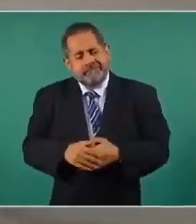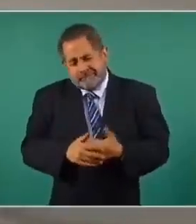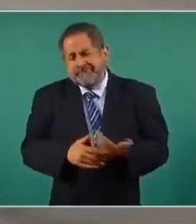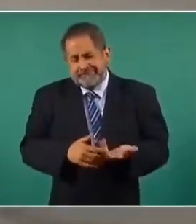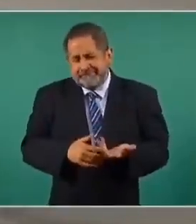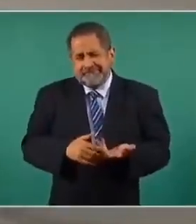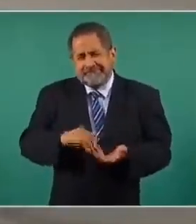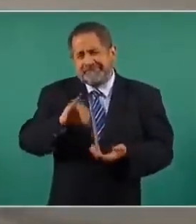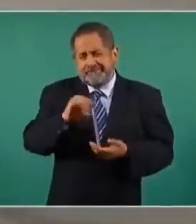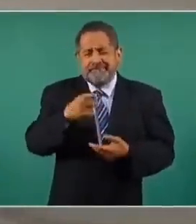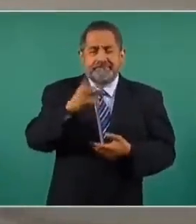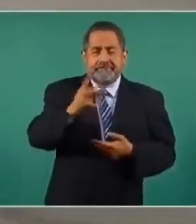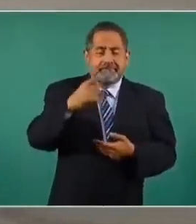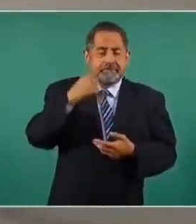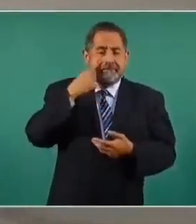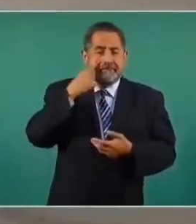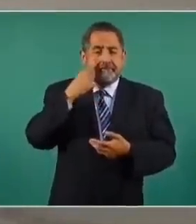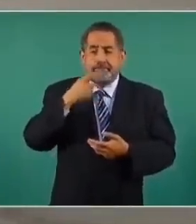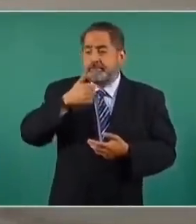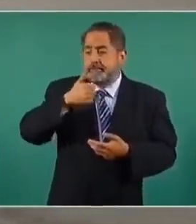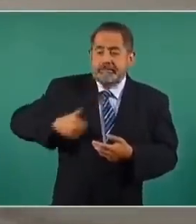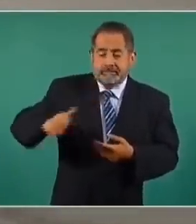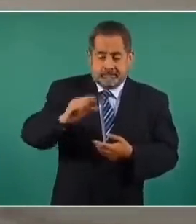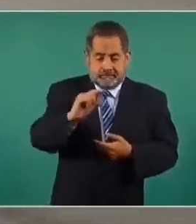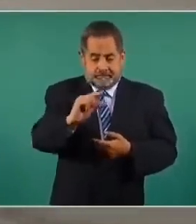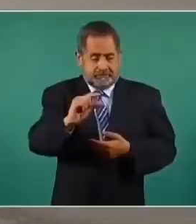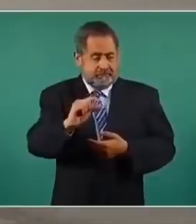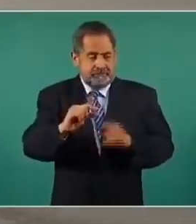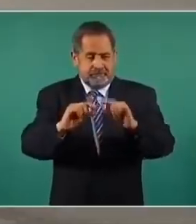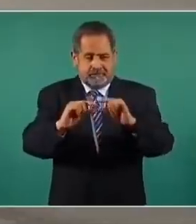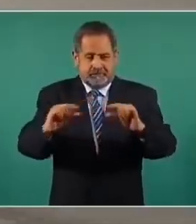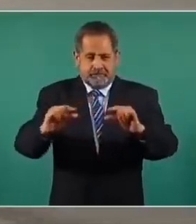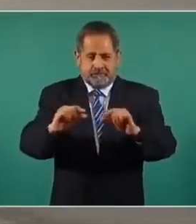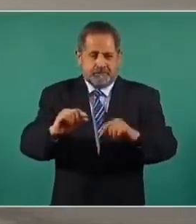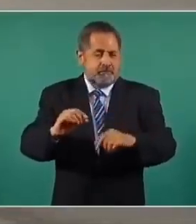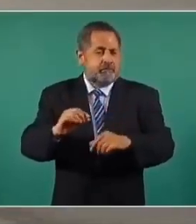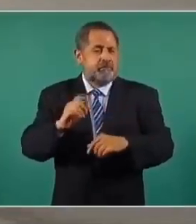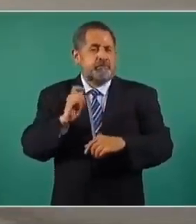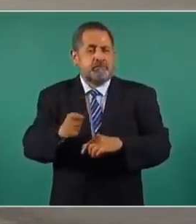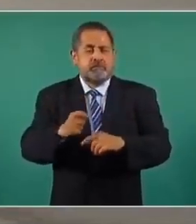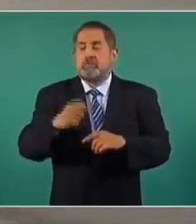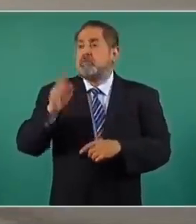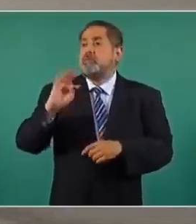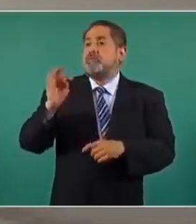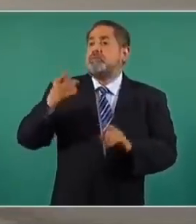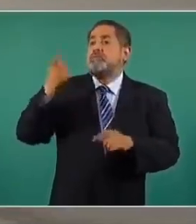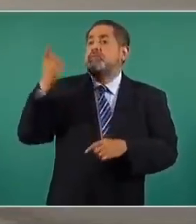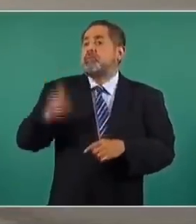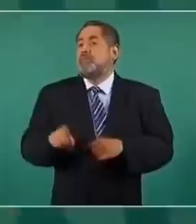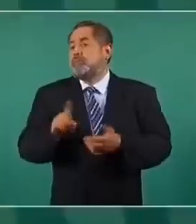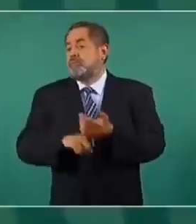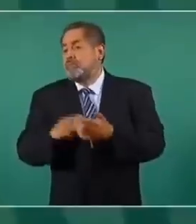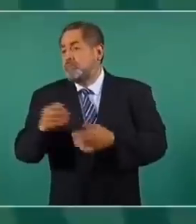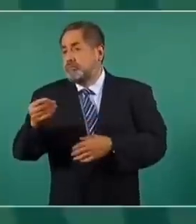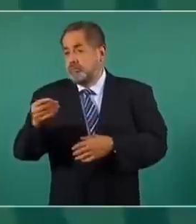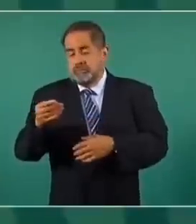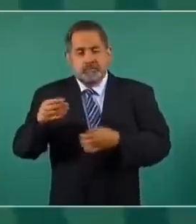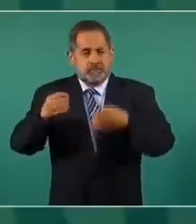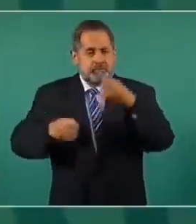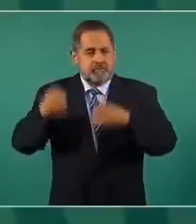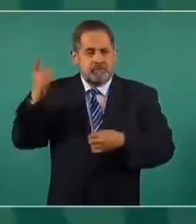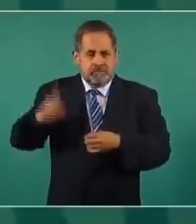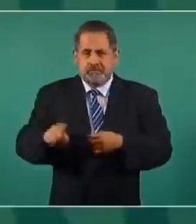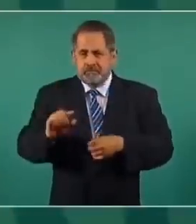de vista que por cada dosis que, por ejemplo, por acción judicial, por estas sentencias de